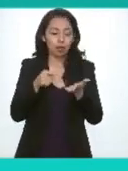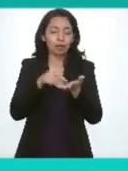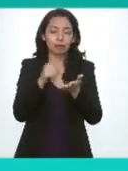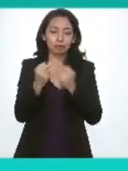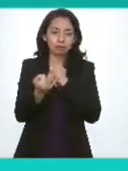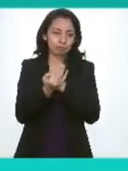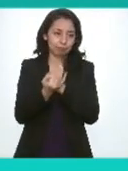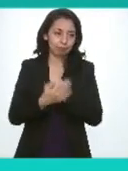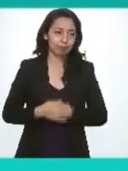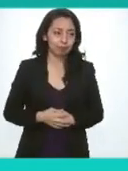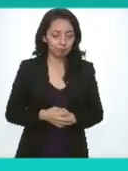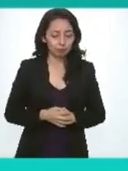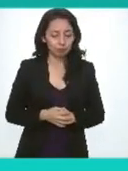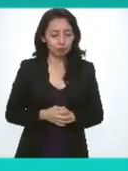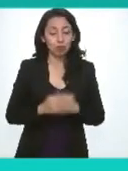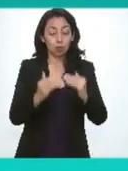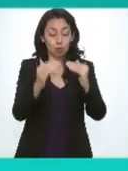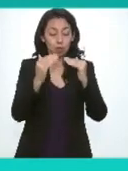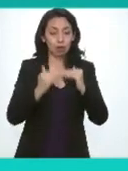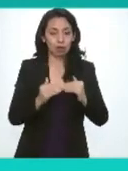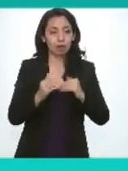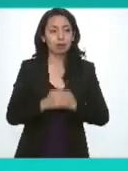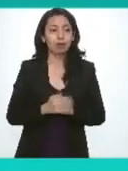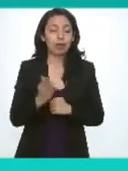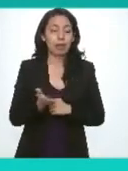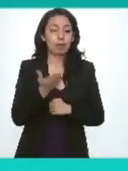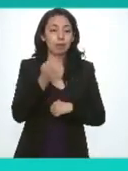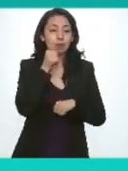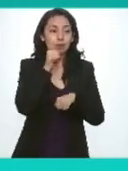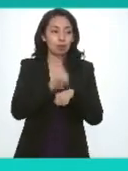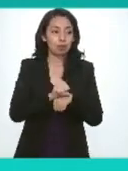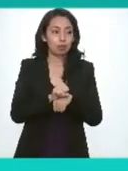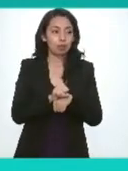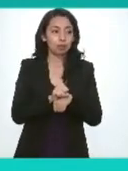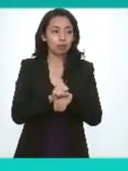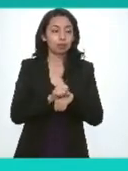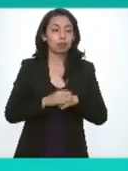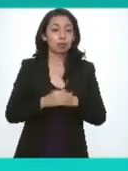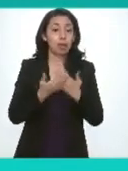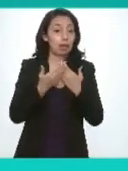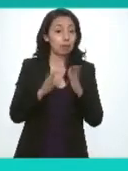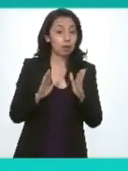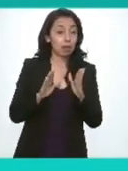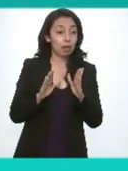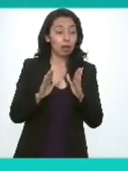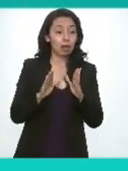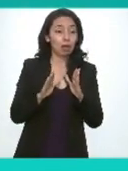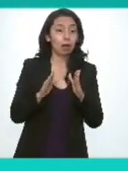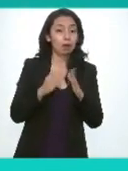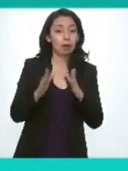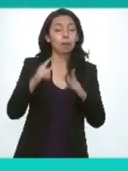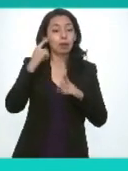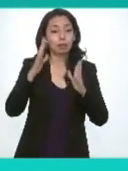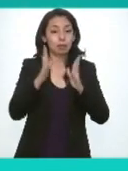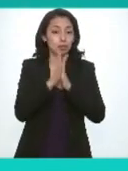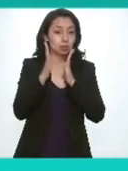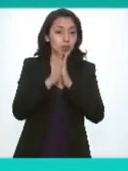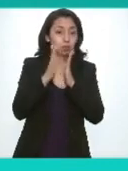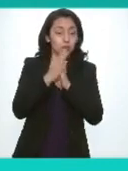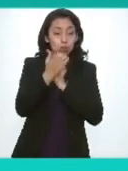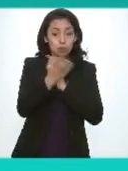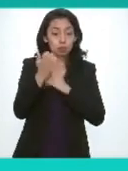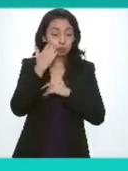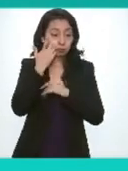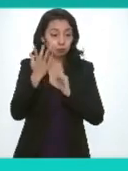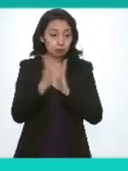para continuar con nuestra sesión le solicito al secretario abra también un nuevo espacio de participación para que las personas